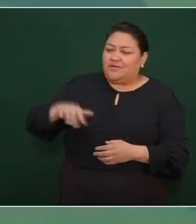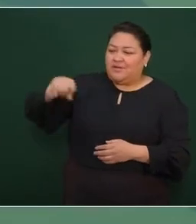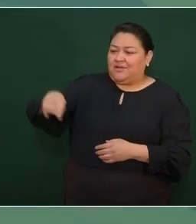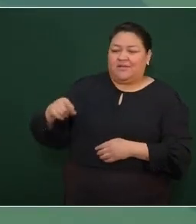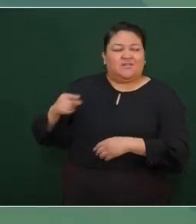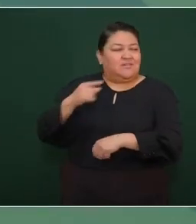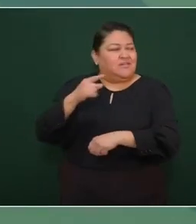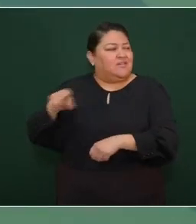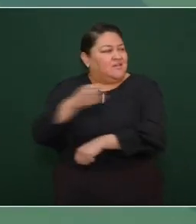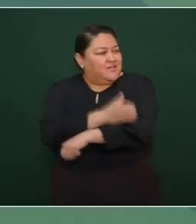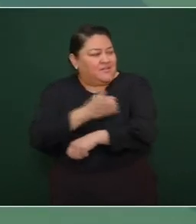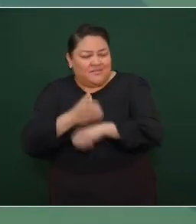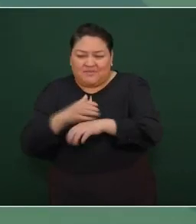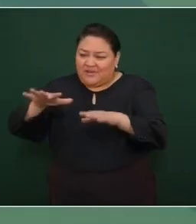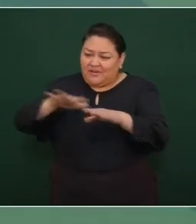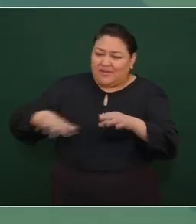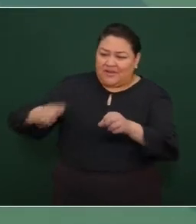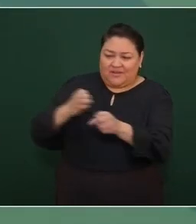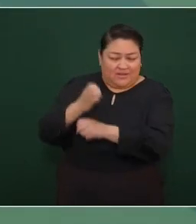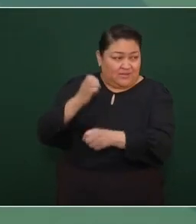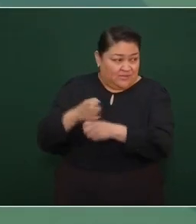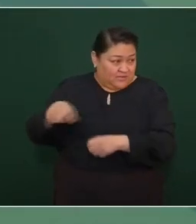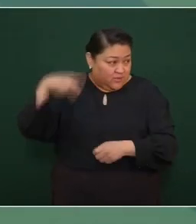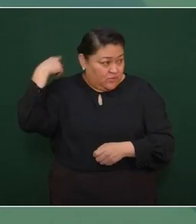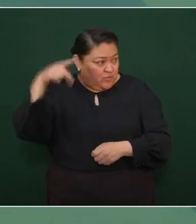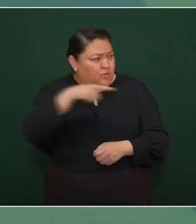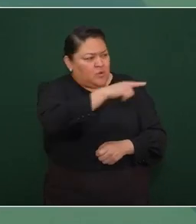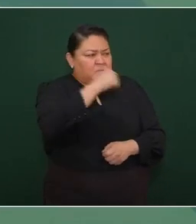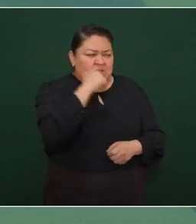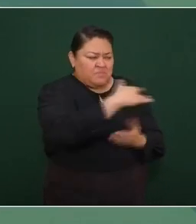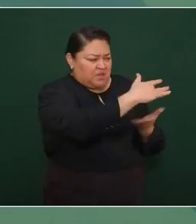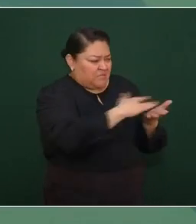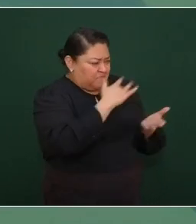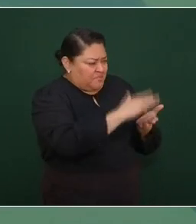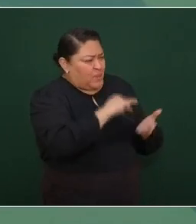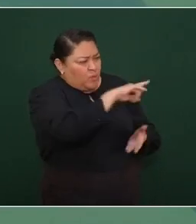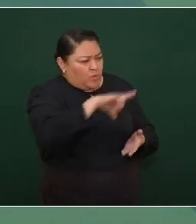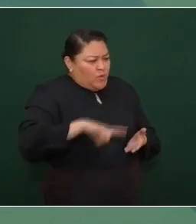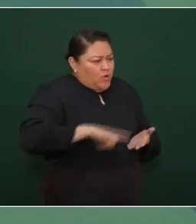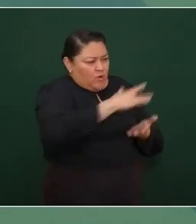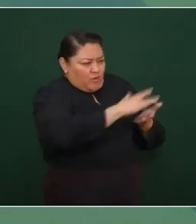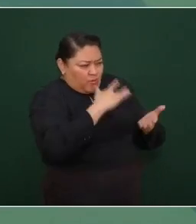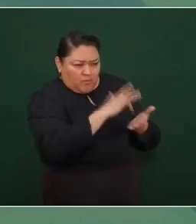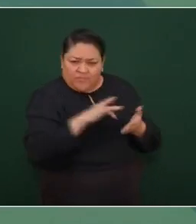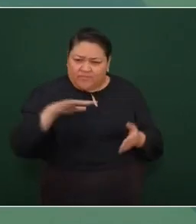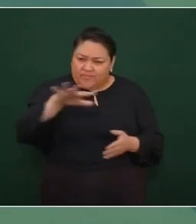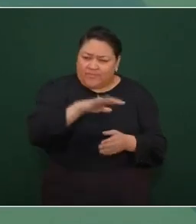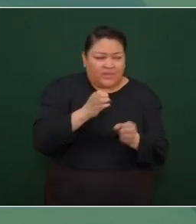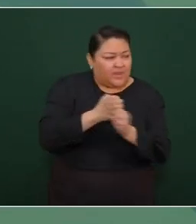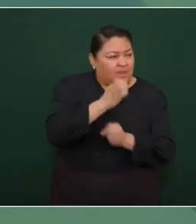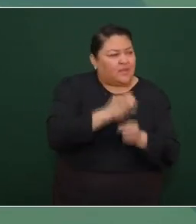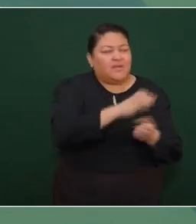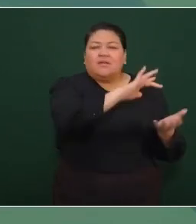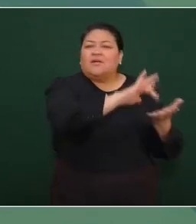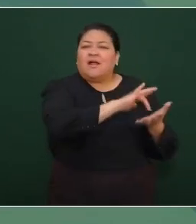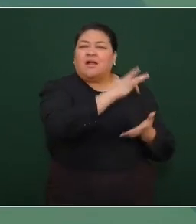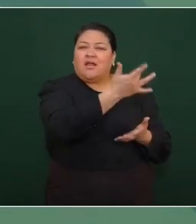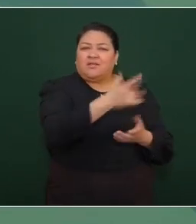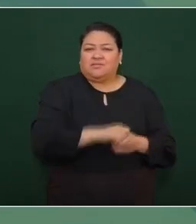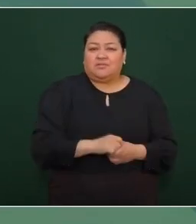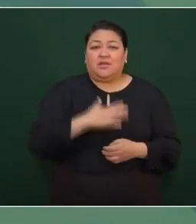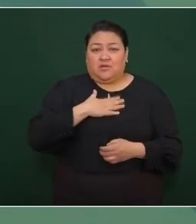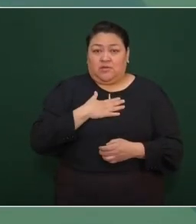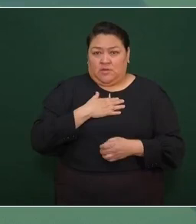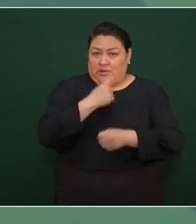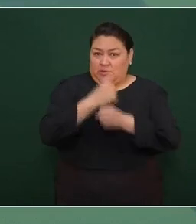paisanos, el apoyo y decidido y permanente que usted y su gobierno brindan a nuestra entidad. Iniciaría